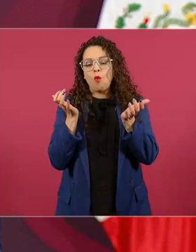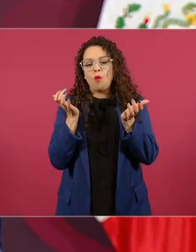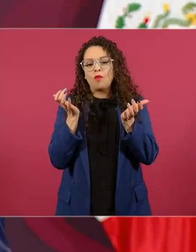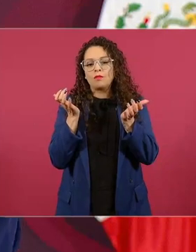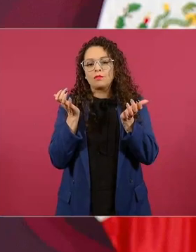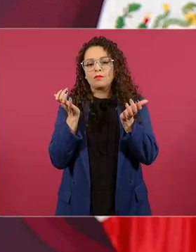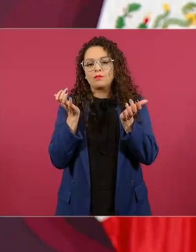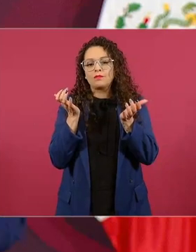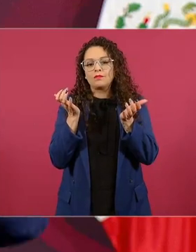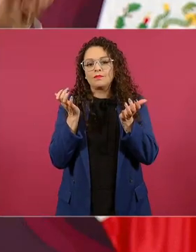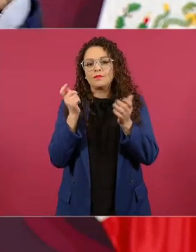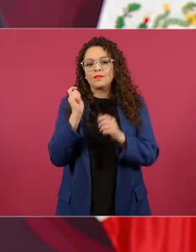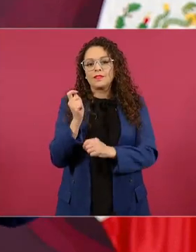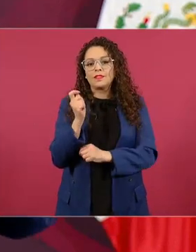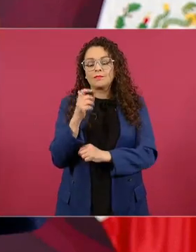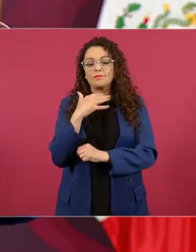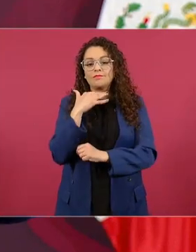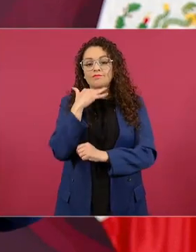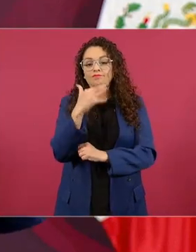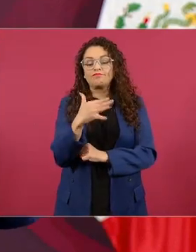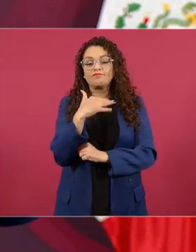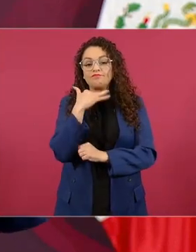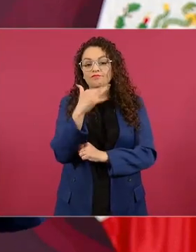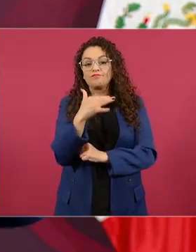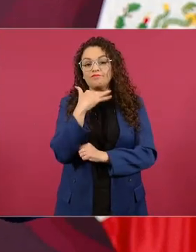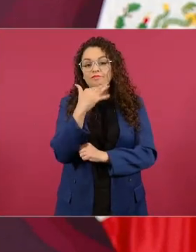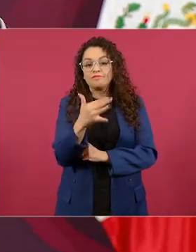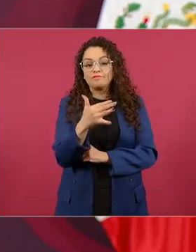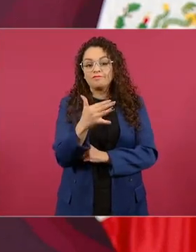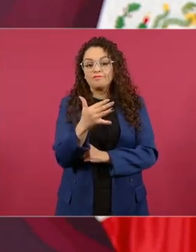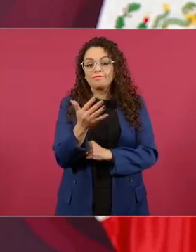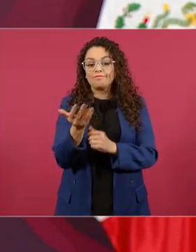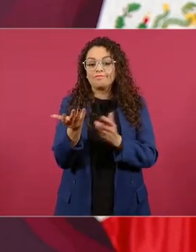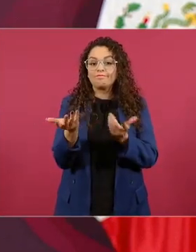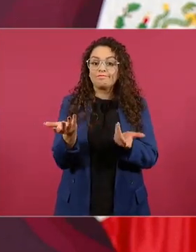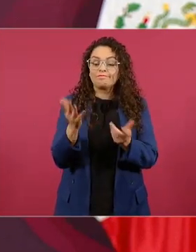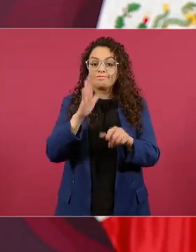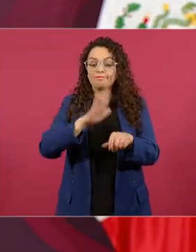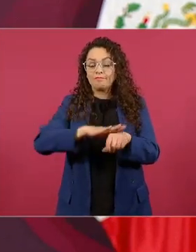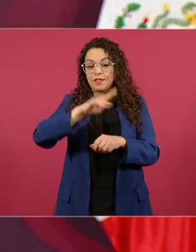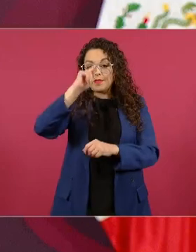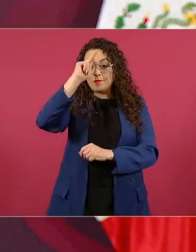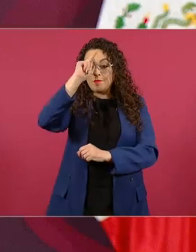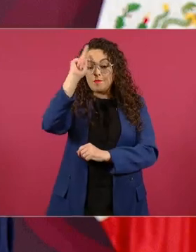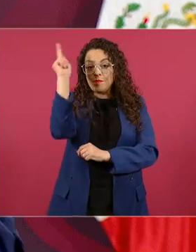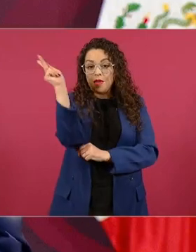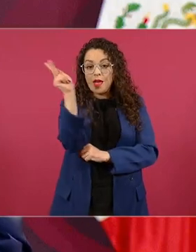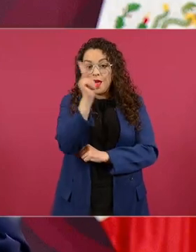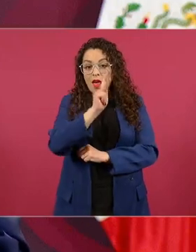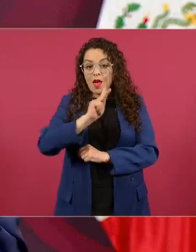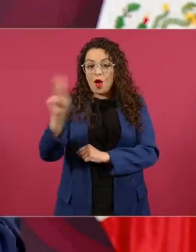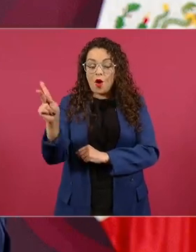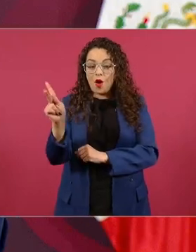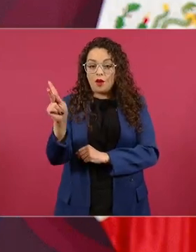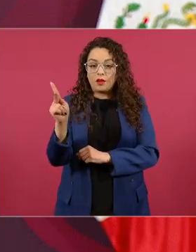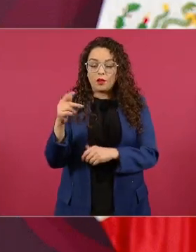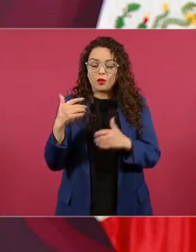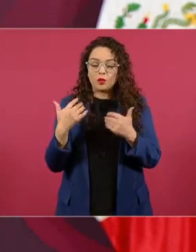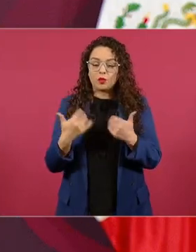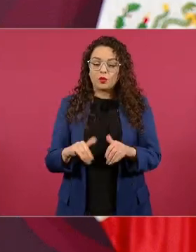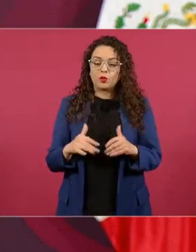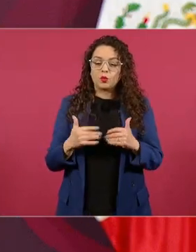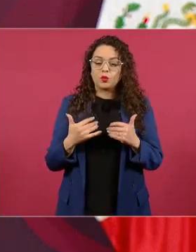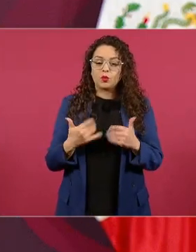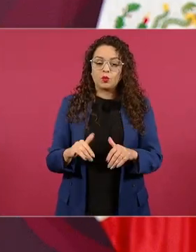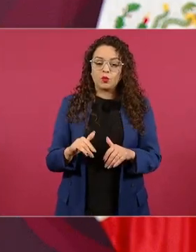porque se simuló y se quiso con esa